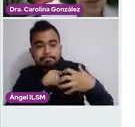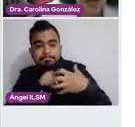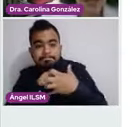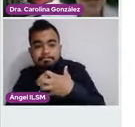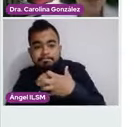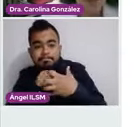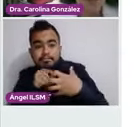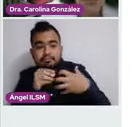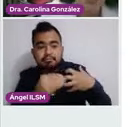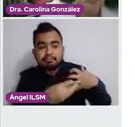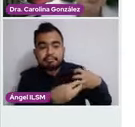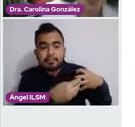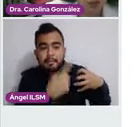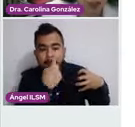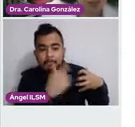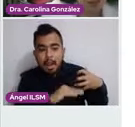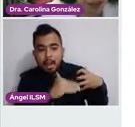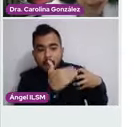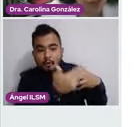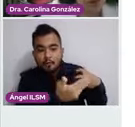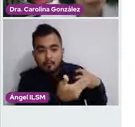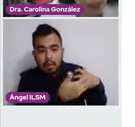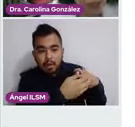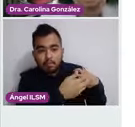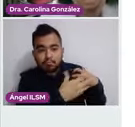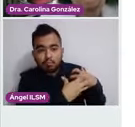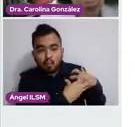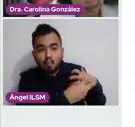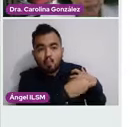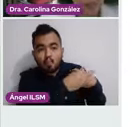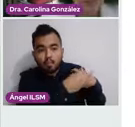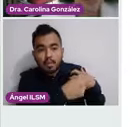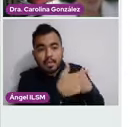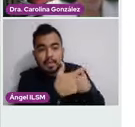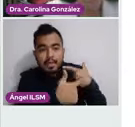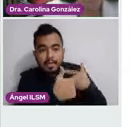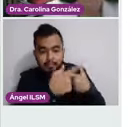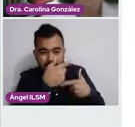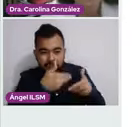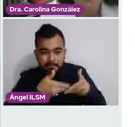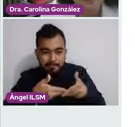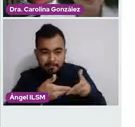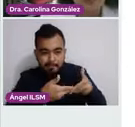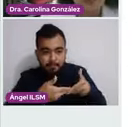exterior para la expresión de leche materna cuando hay lactancia. Siguiente.